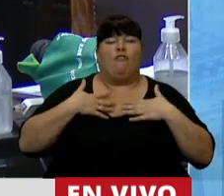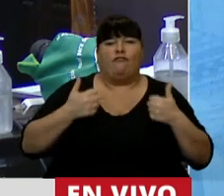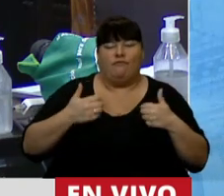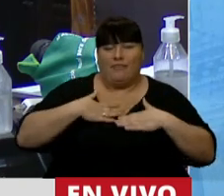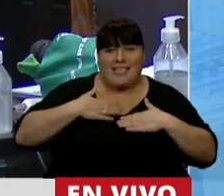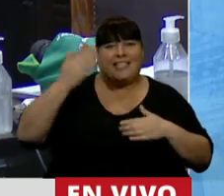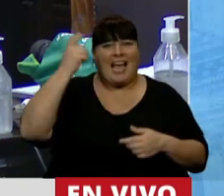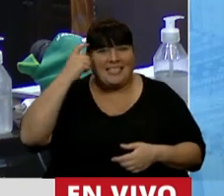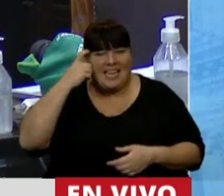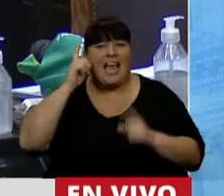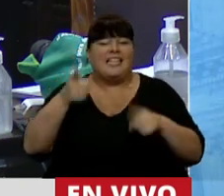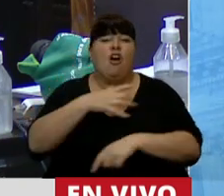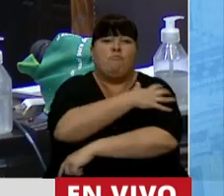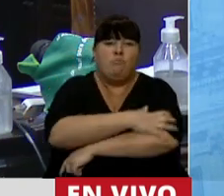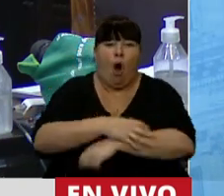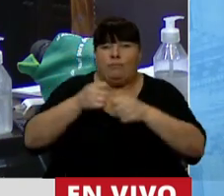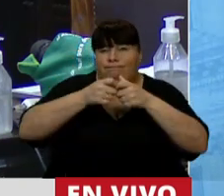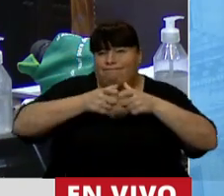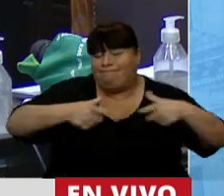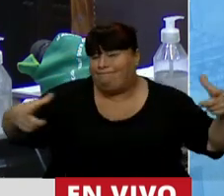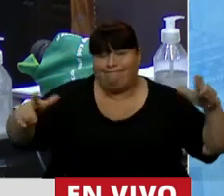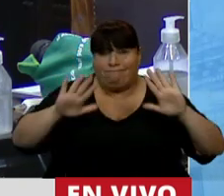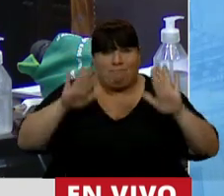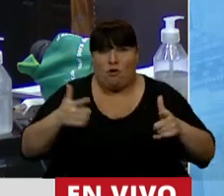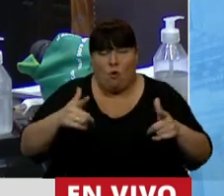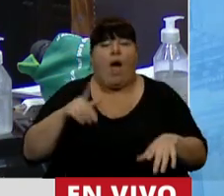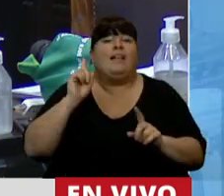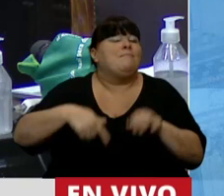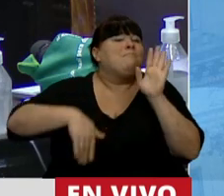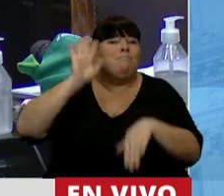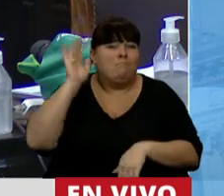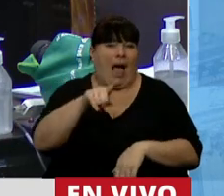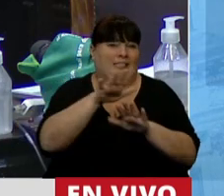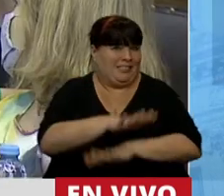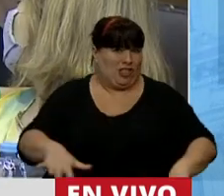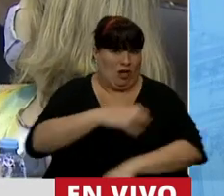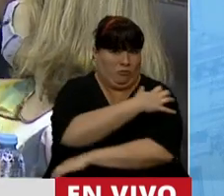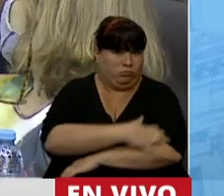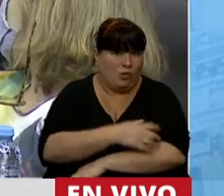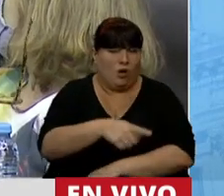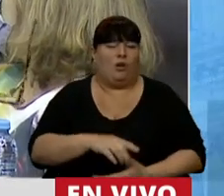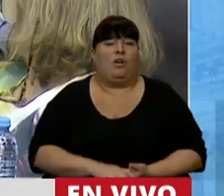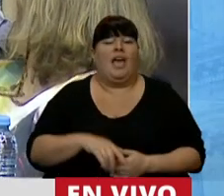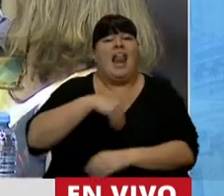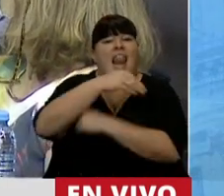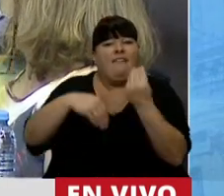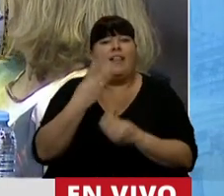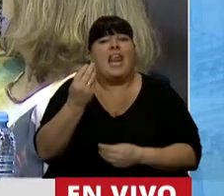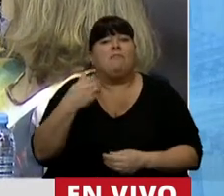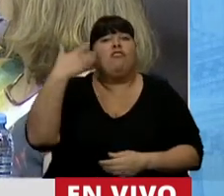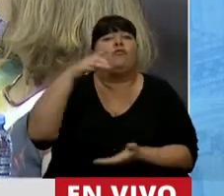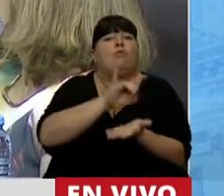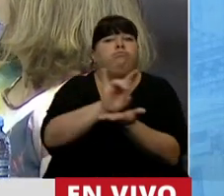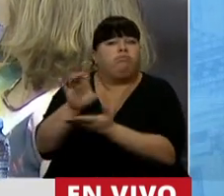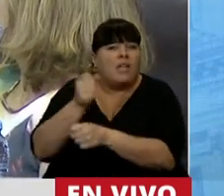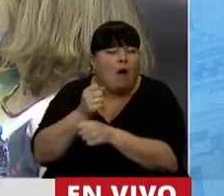psíquica. Mientras la pobreza se extiende de manera incontenible, afectando especialmente a los niños. Mientras las familias temen por sus fuentes de